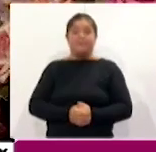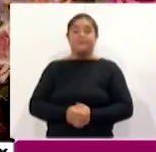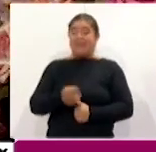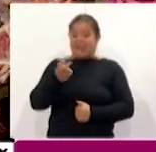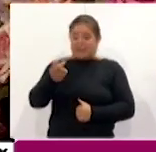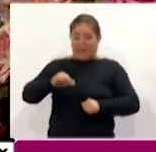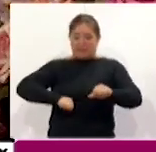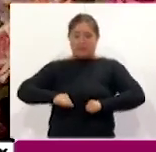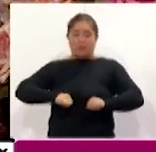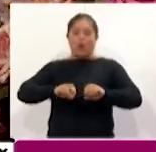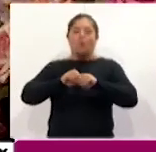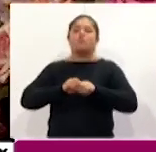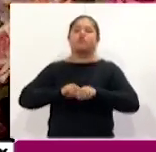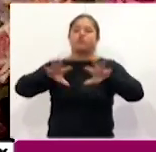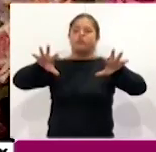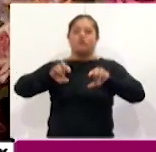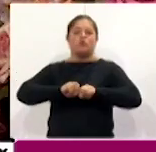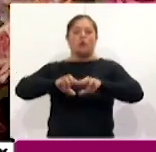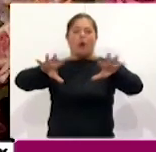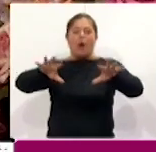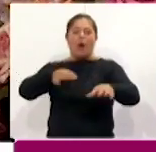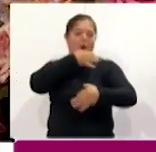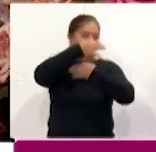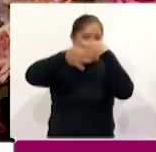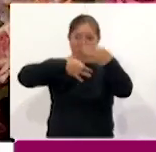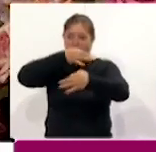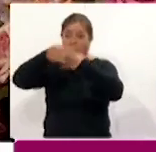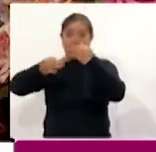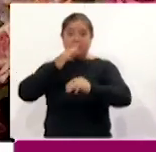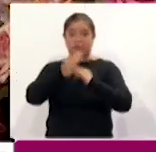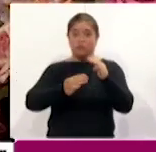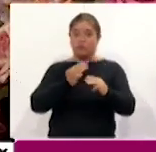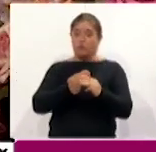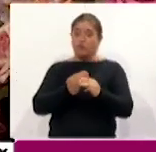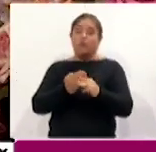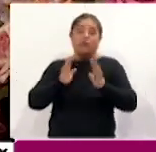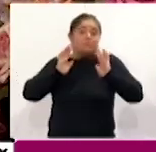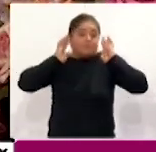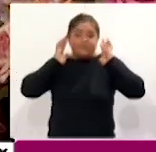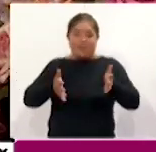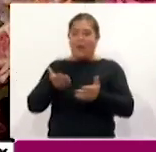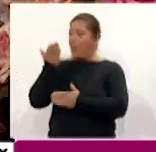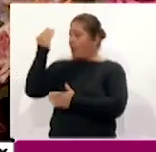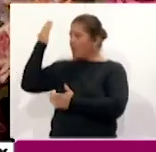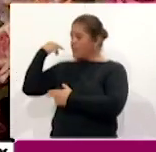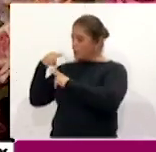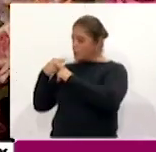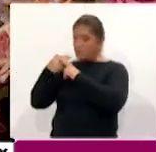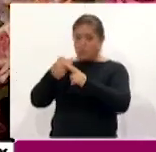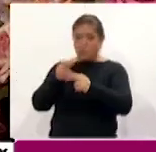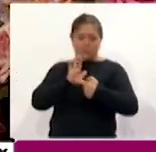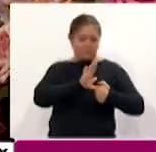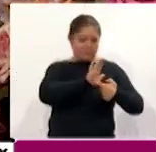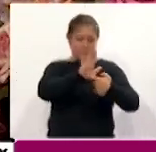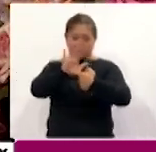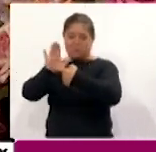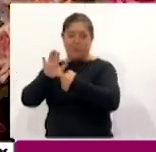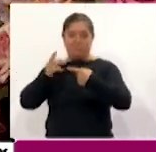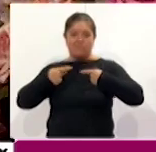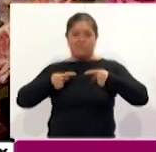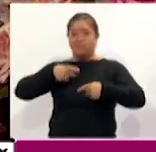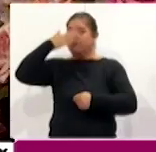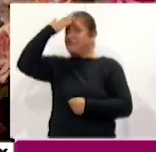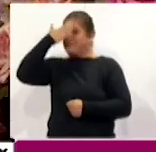eventos se den a conocer en todo el mundo, como ya se han ido dando a conocer. La gente ya sabe que